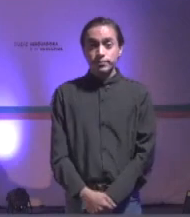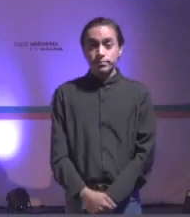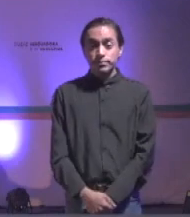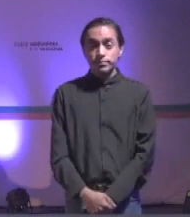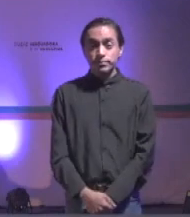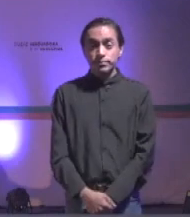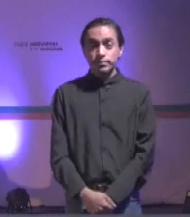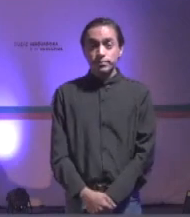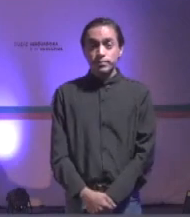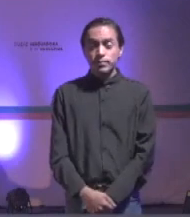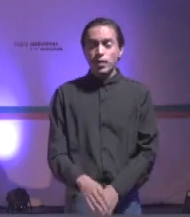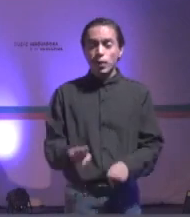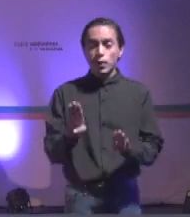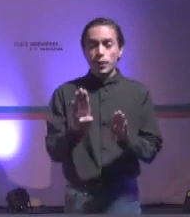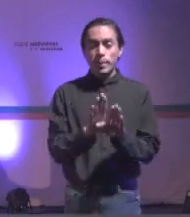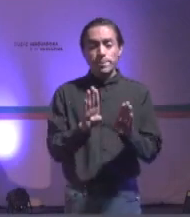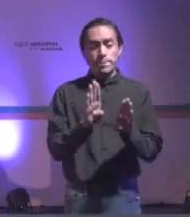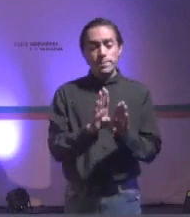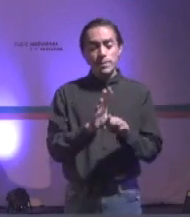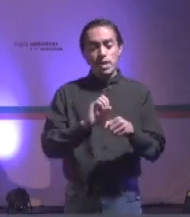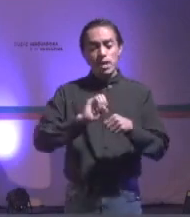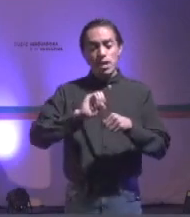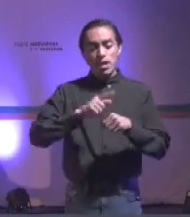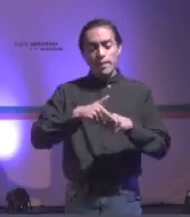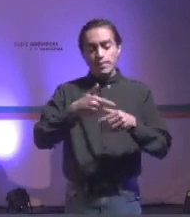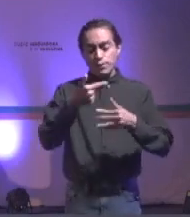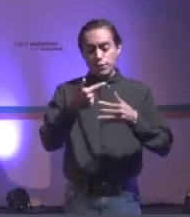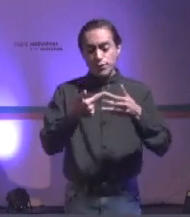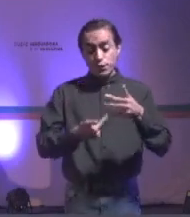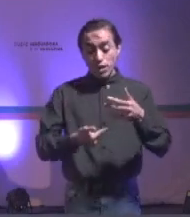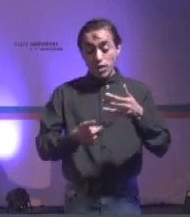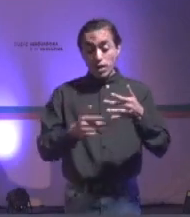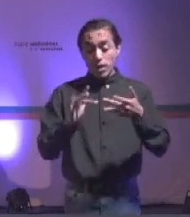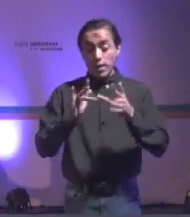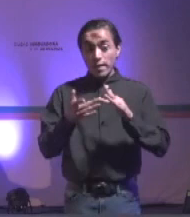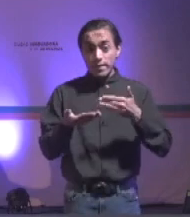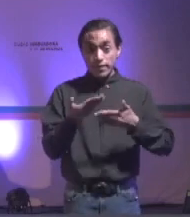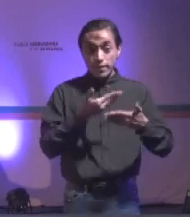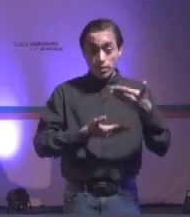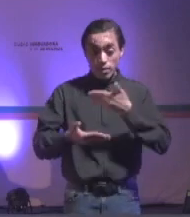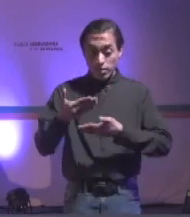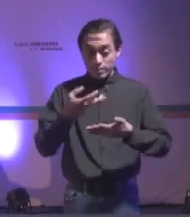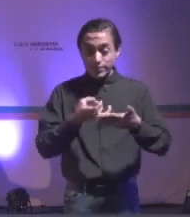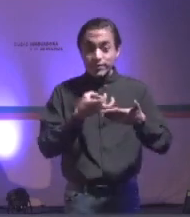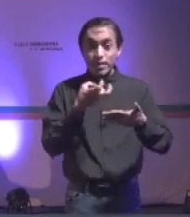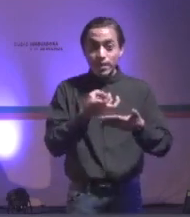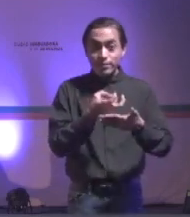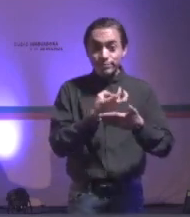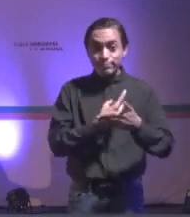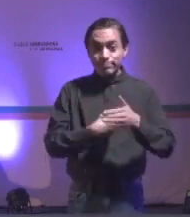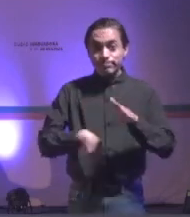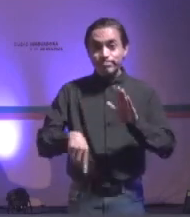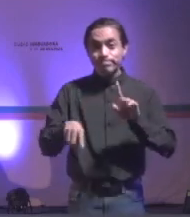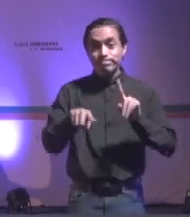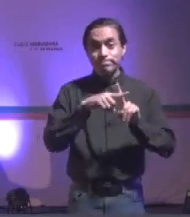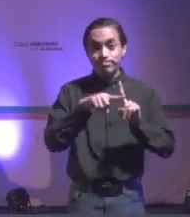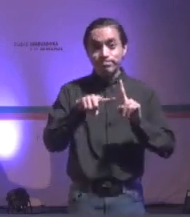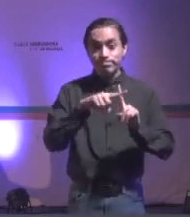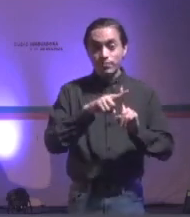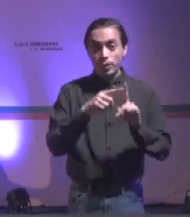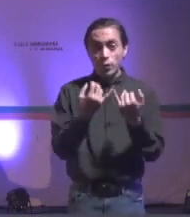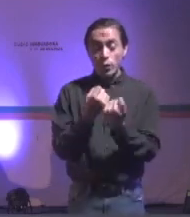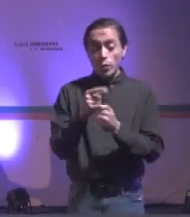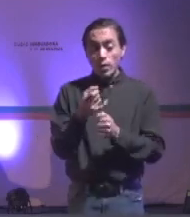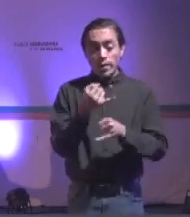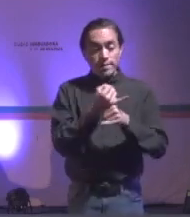Intentemos que el contenido que compartimos en redes sea positivo. Y sobre todo, busquemos los